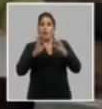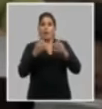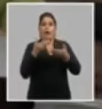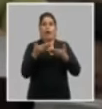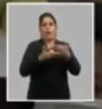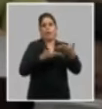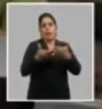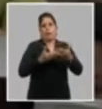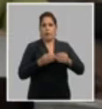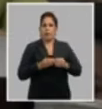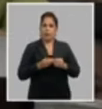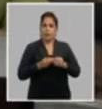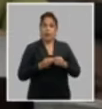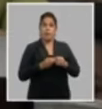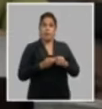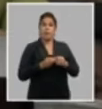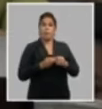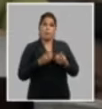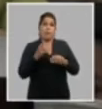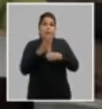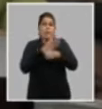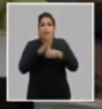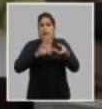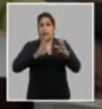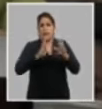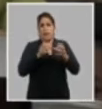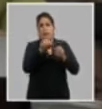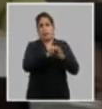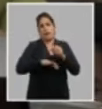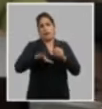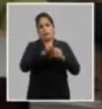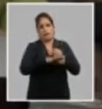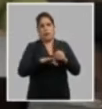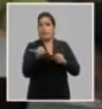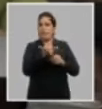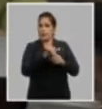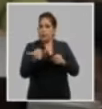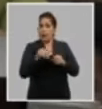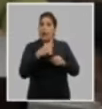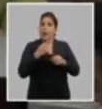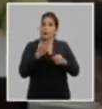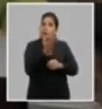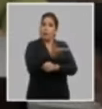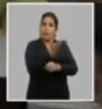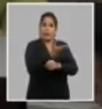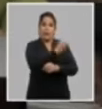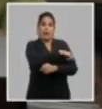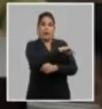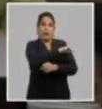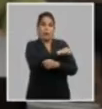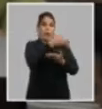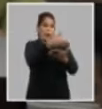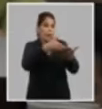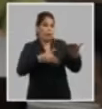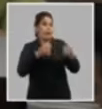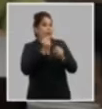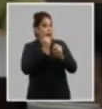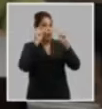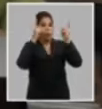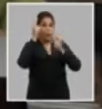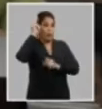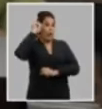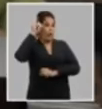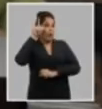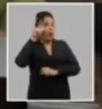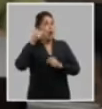de comunicación dirigidos a ellos y a diferentes sectores de la sociedad lo que nos sigue demandando como dice el informe un trabajo político